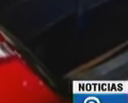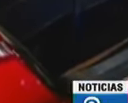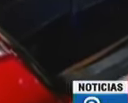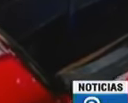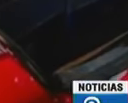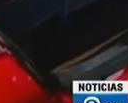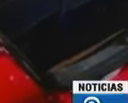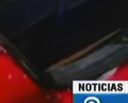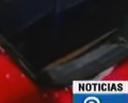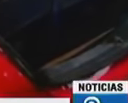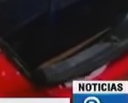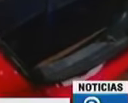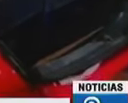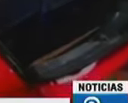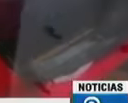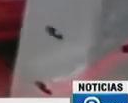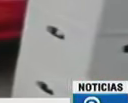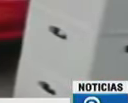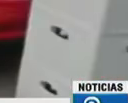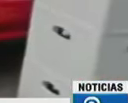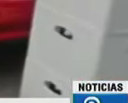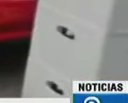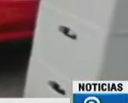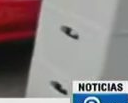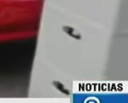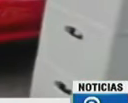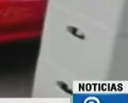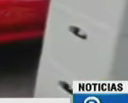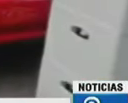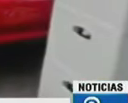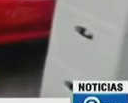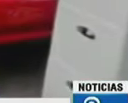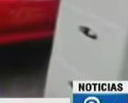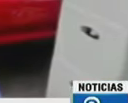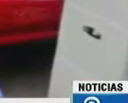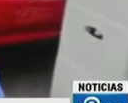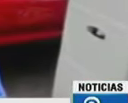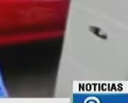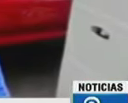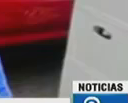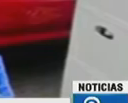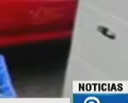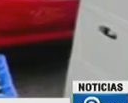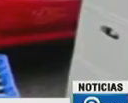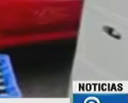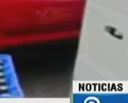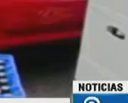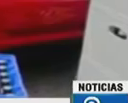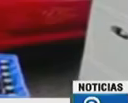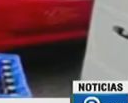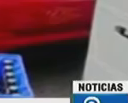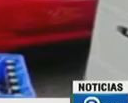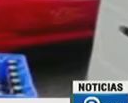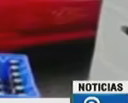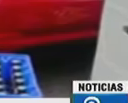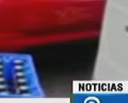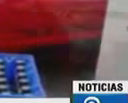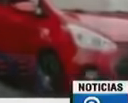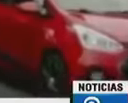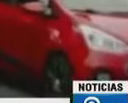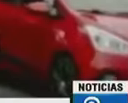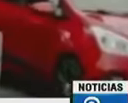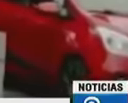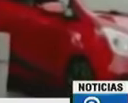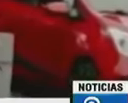en materia informativa autoridades del municipio de Boquerón y de igual forma en este caso autoridades del tránsito